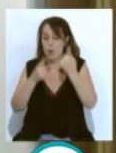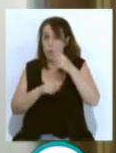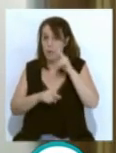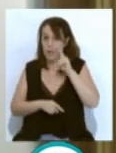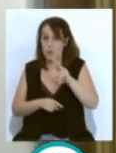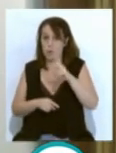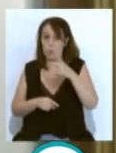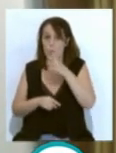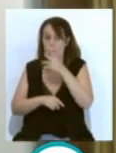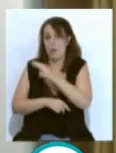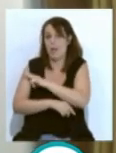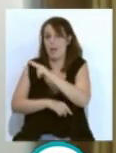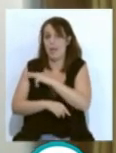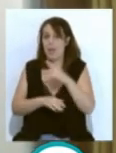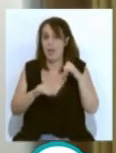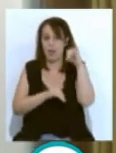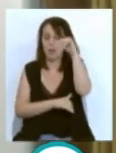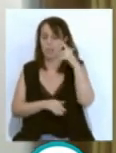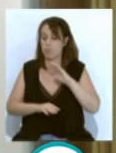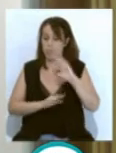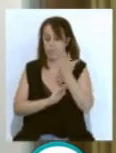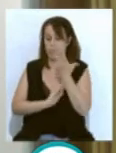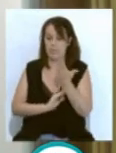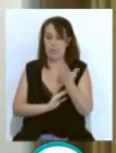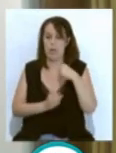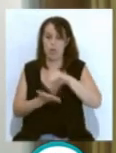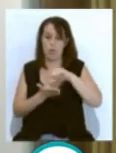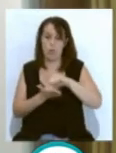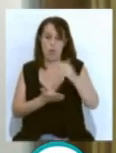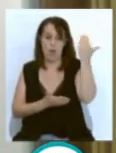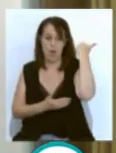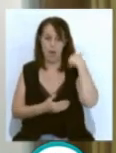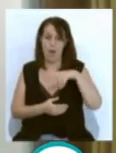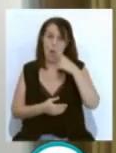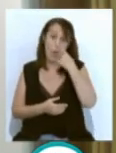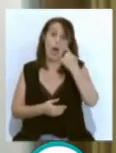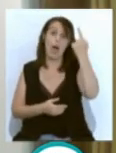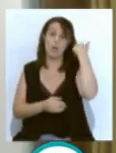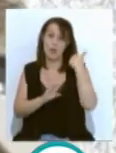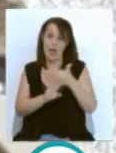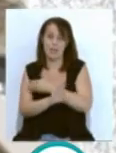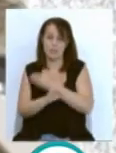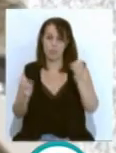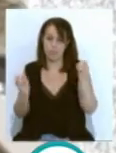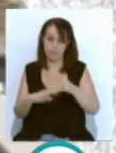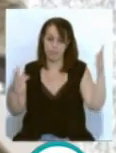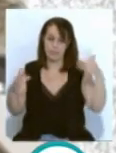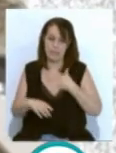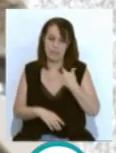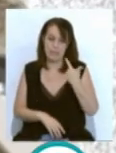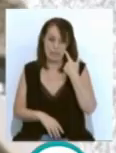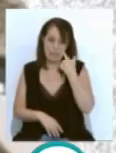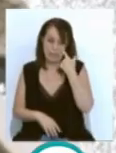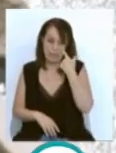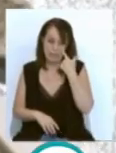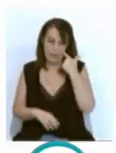del Ejército del Aire que nos muestran cómo era la ciudad el año antes de la explosión y cómo estaba ya, en qué